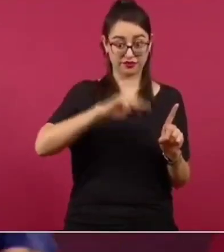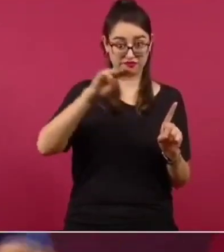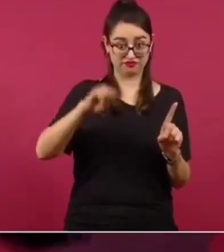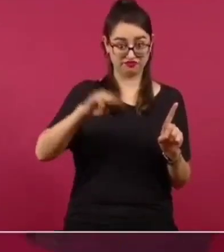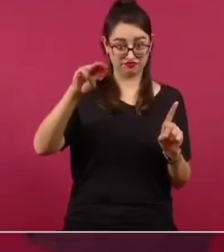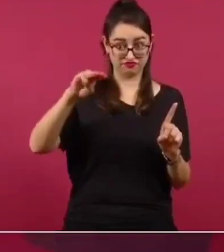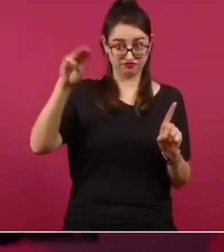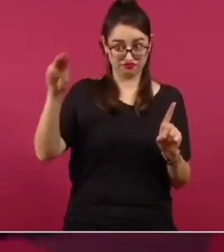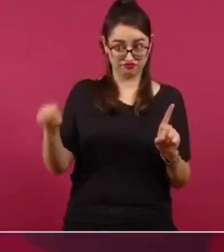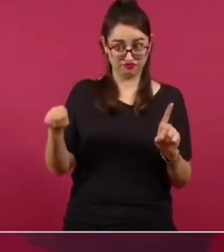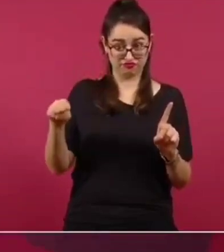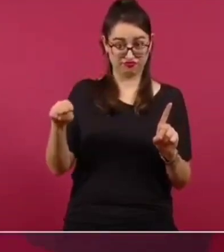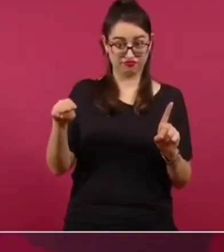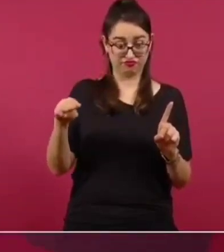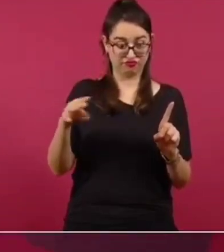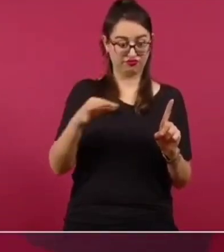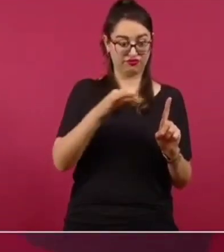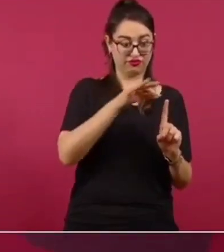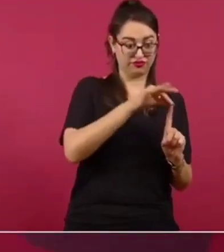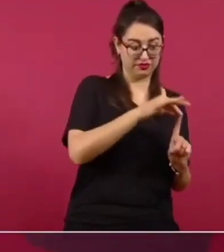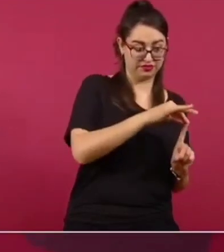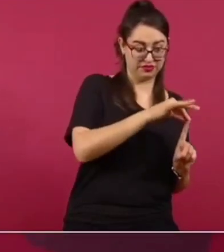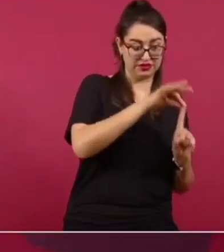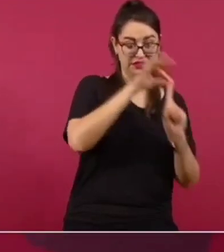los grupos paramilitares,